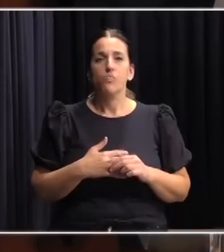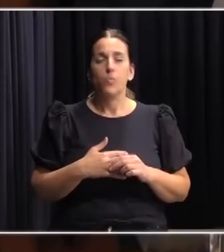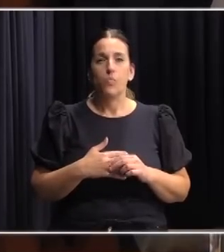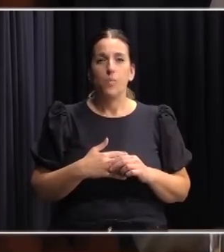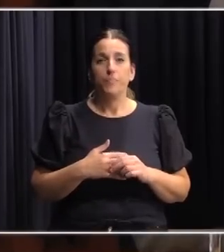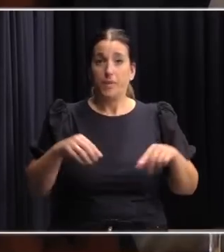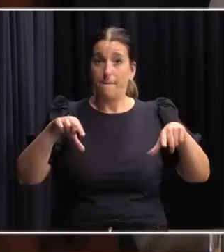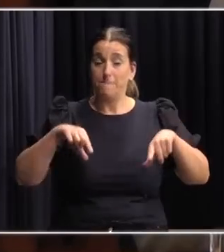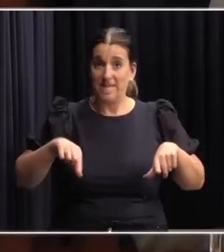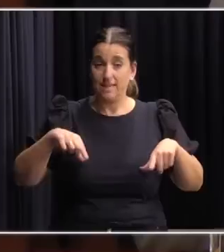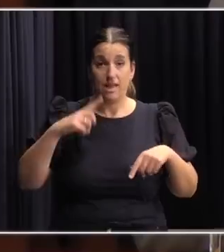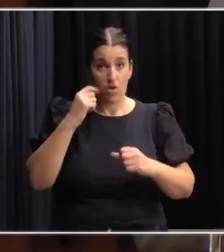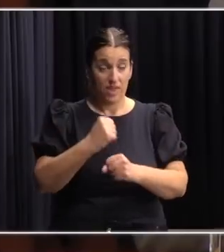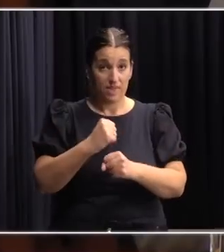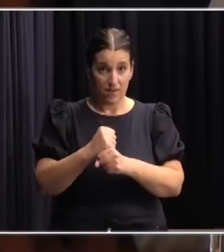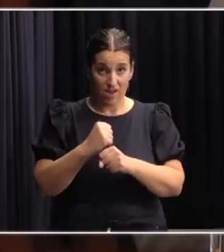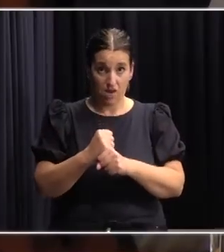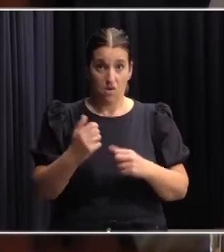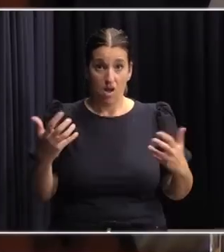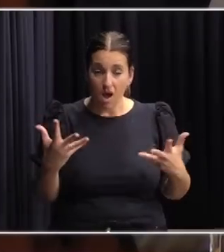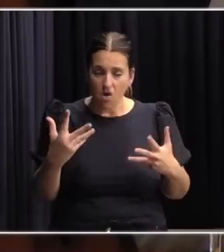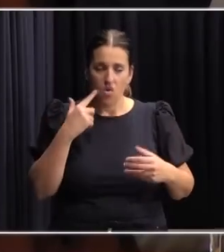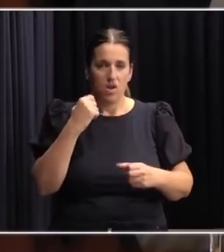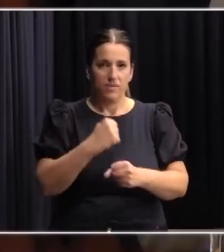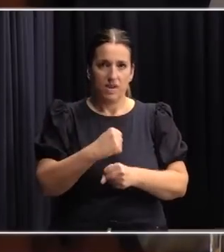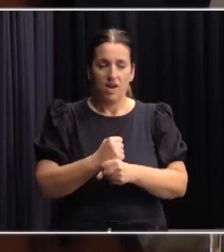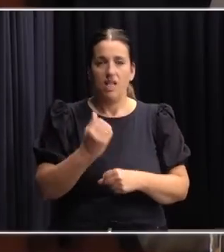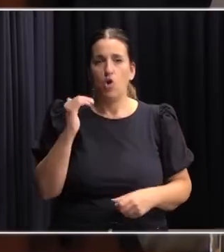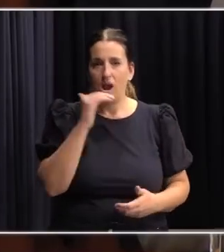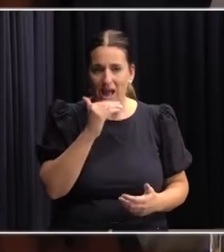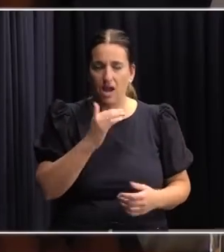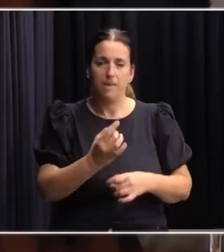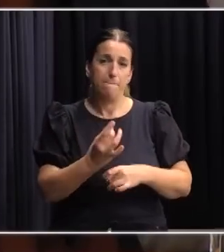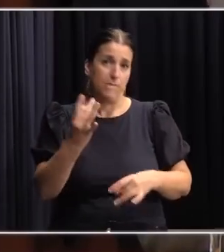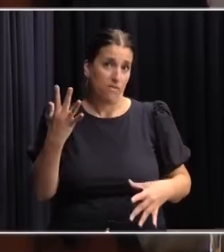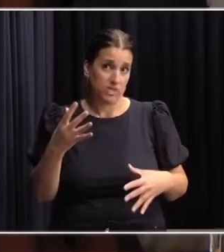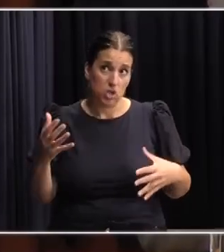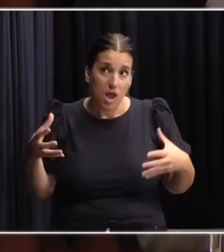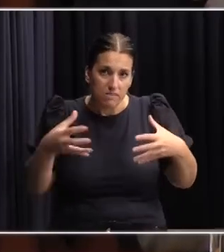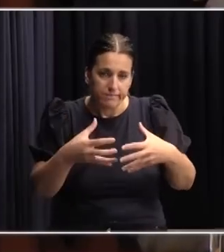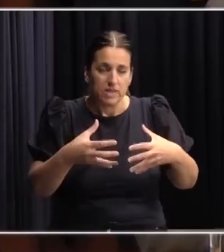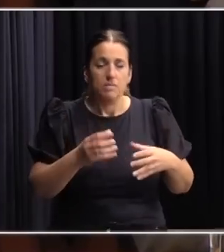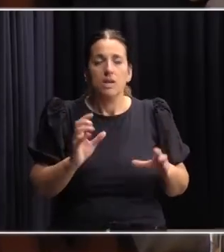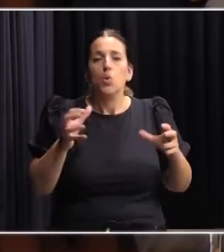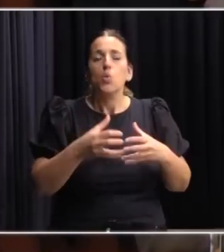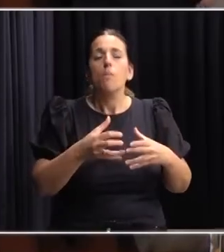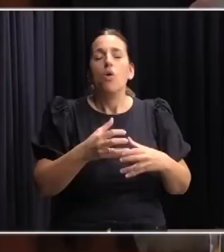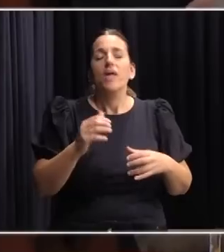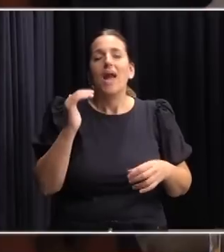el Ministerio de Trabajo básicamente está trabajando con la caja de profesionales y con la caja bancaria.